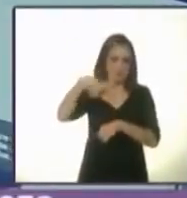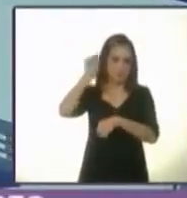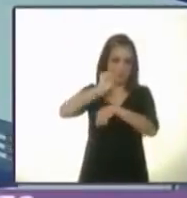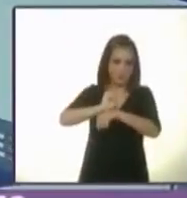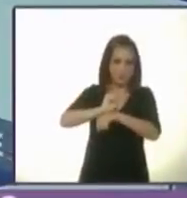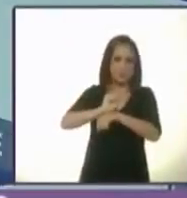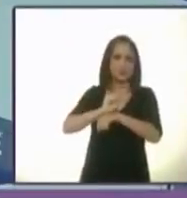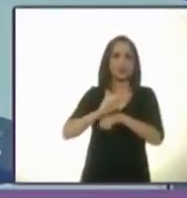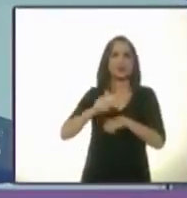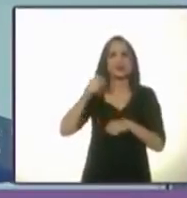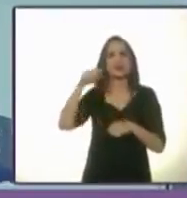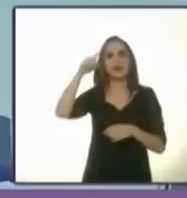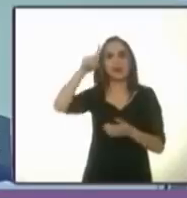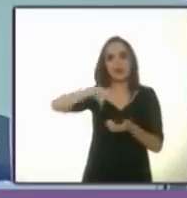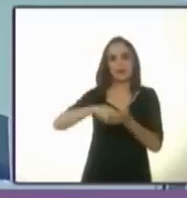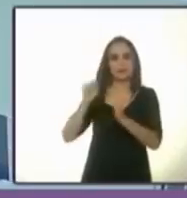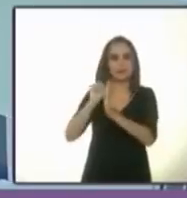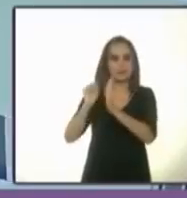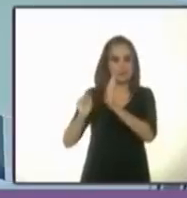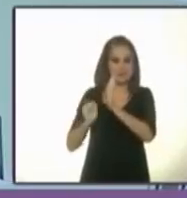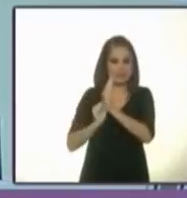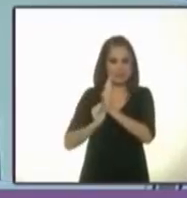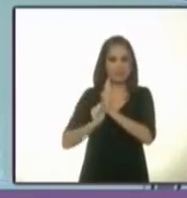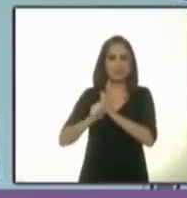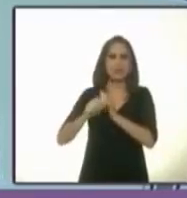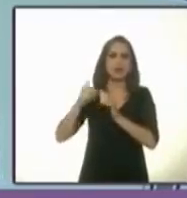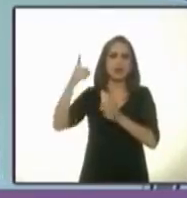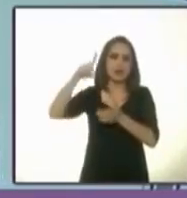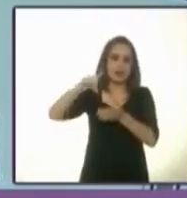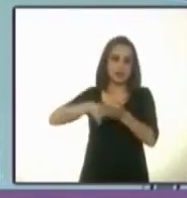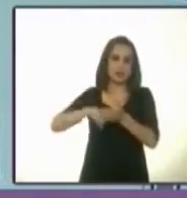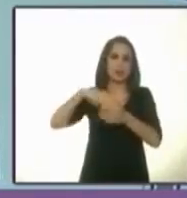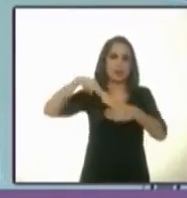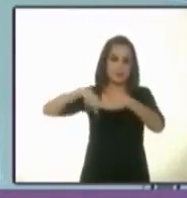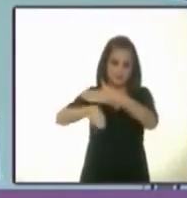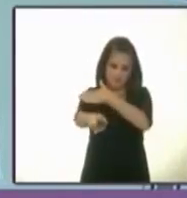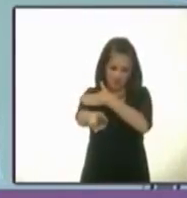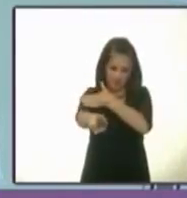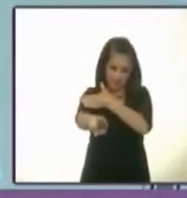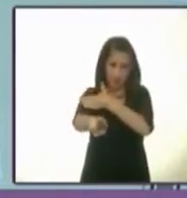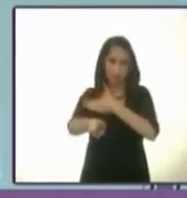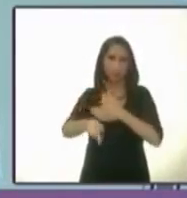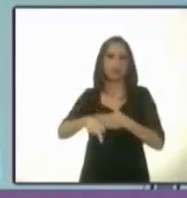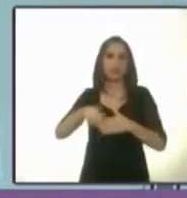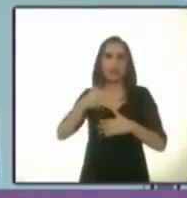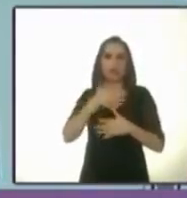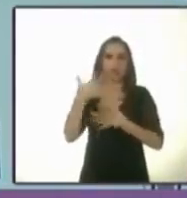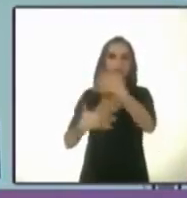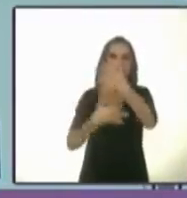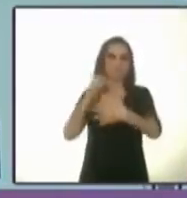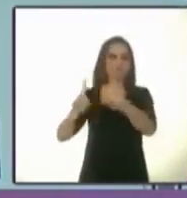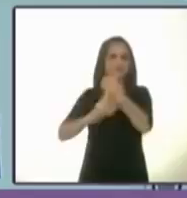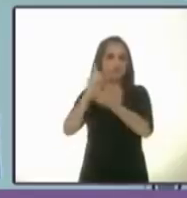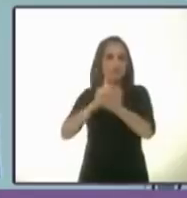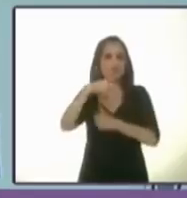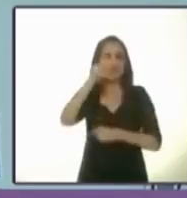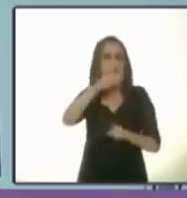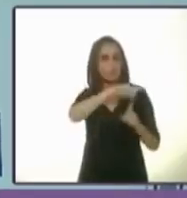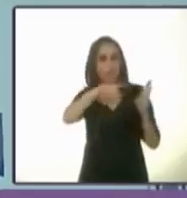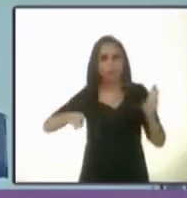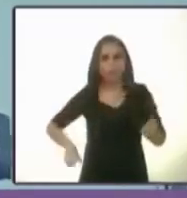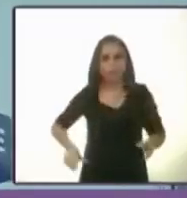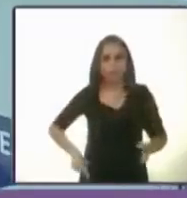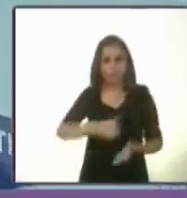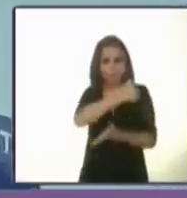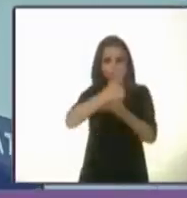el sistema de transporte colectivo metro colapsara y ningún gobierno electo de la Ciudad de